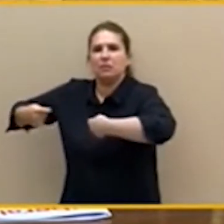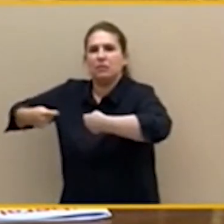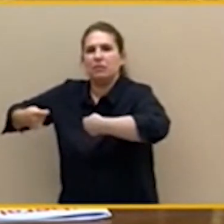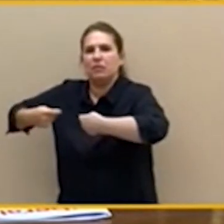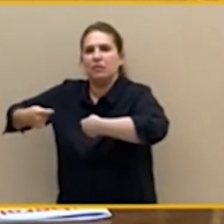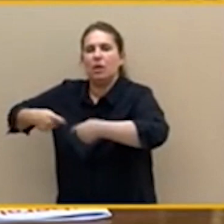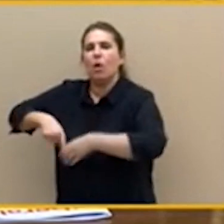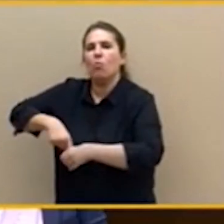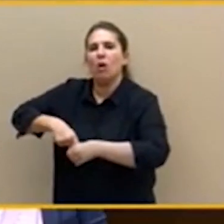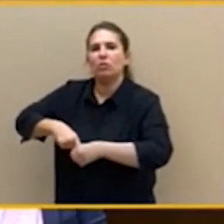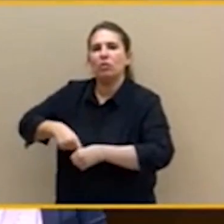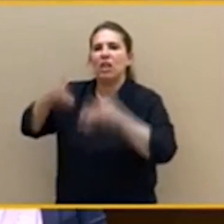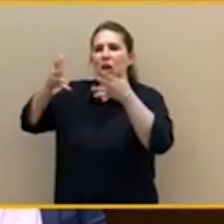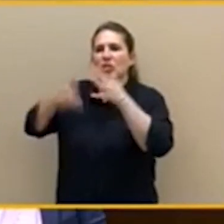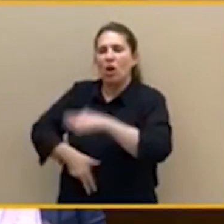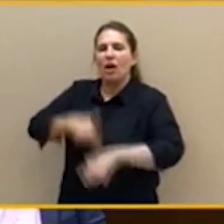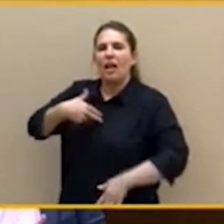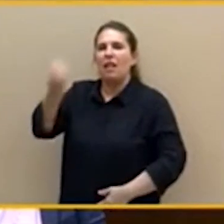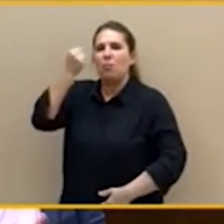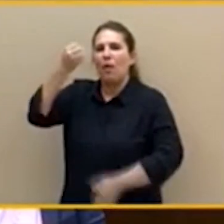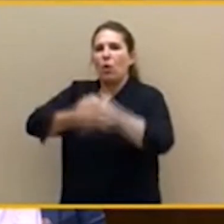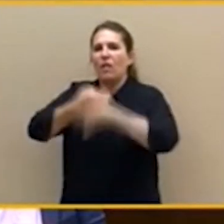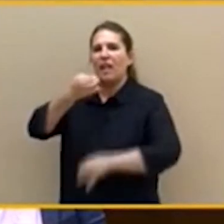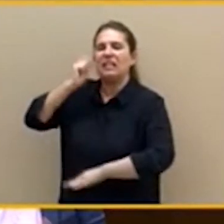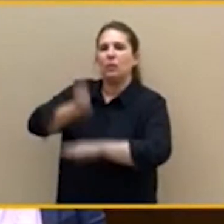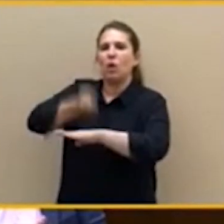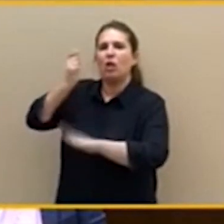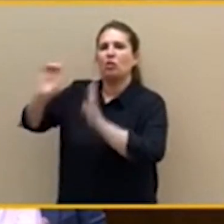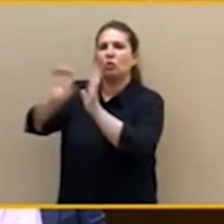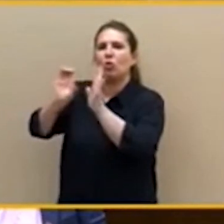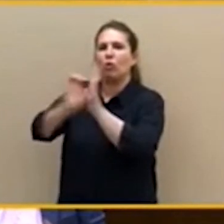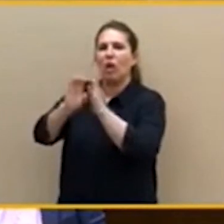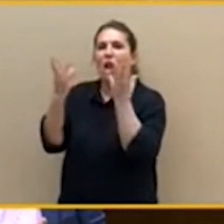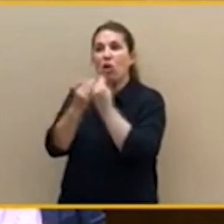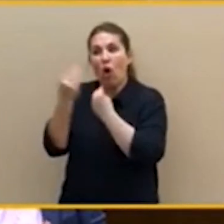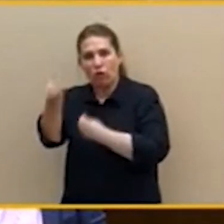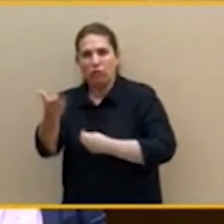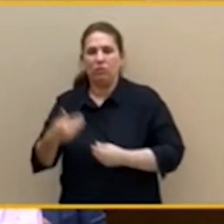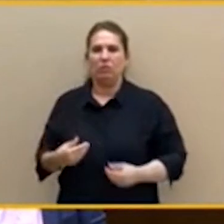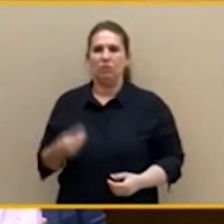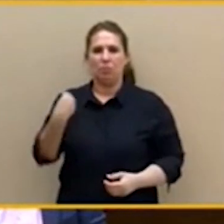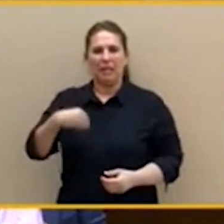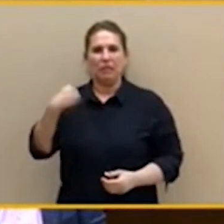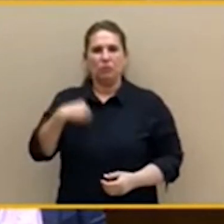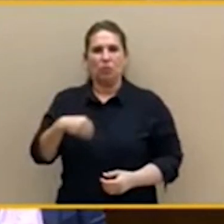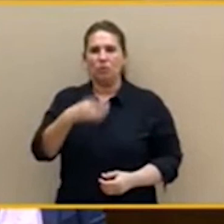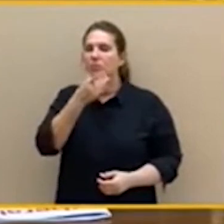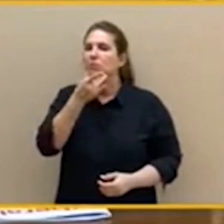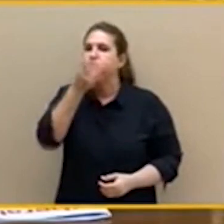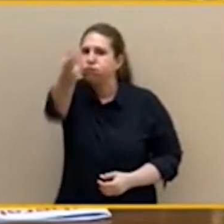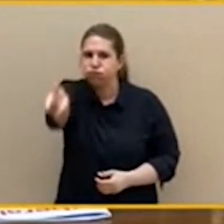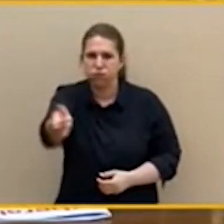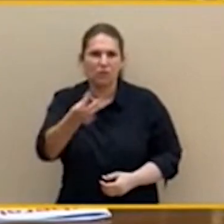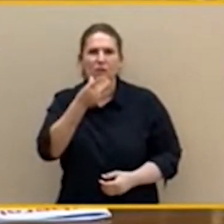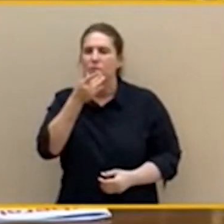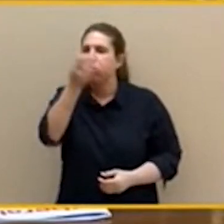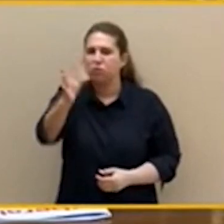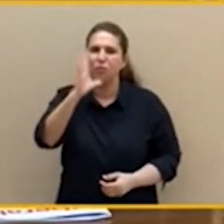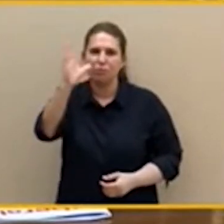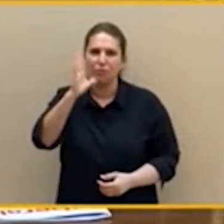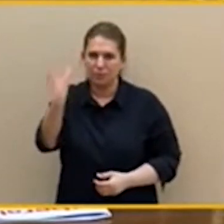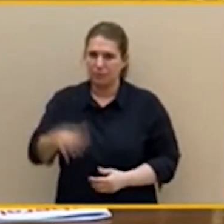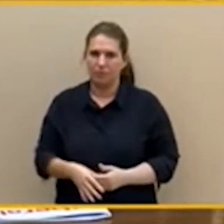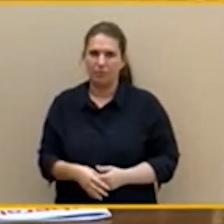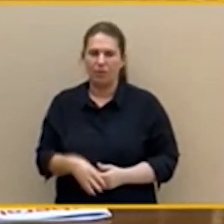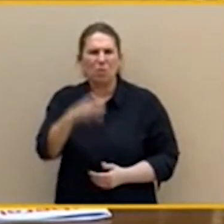con estos señores. Indecente. Increíble. ¿Por qué se pelean tanto aquí? Si tienen muchísimo